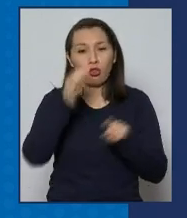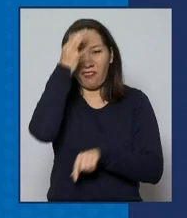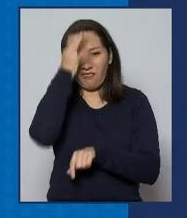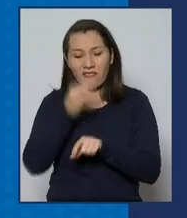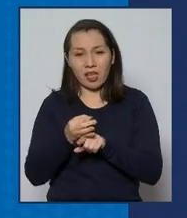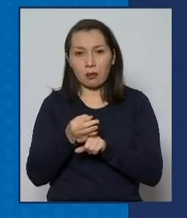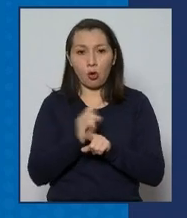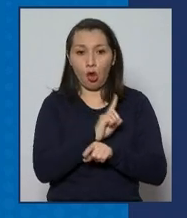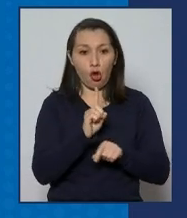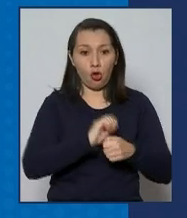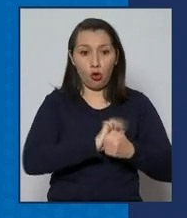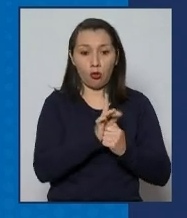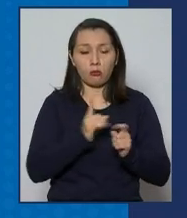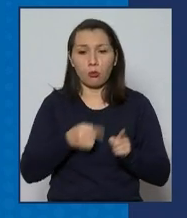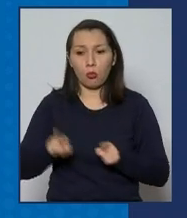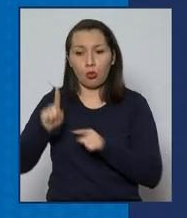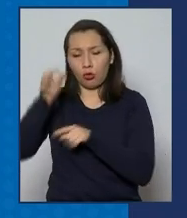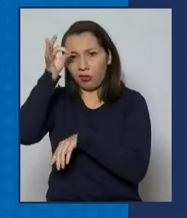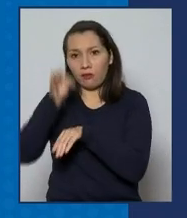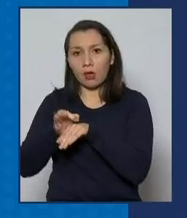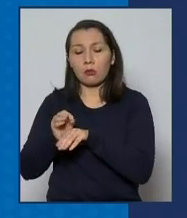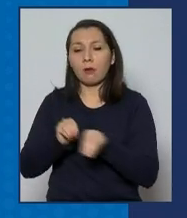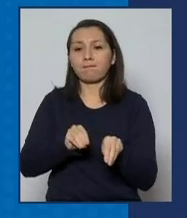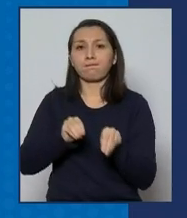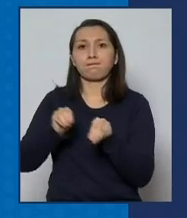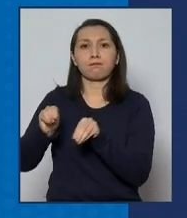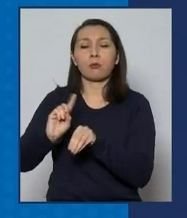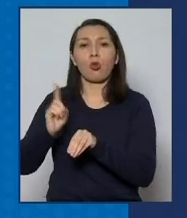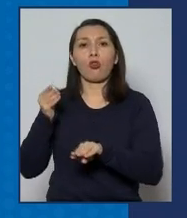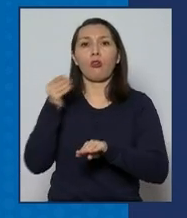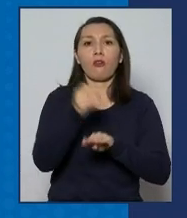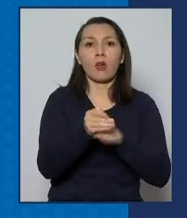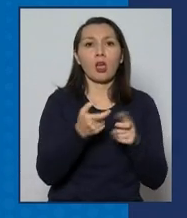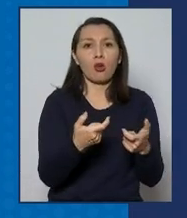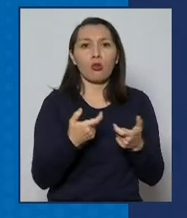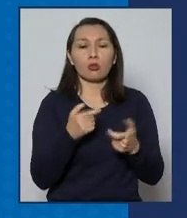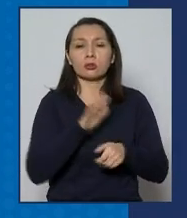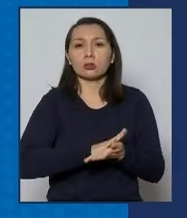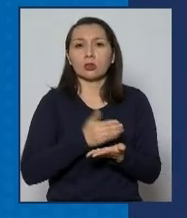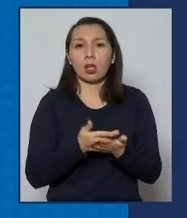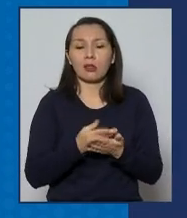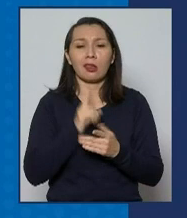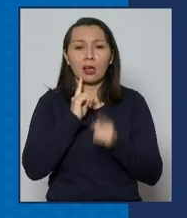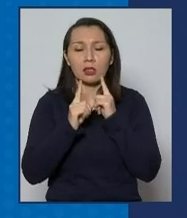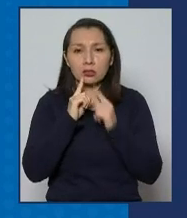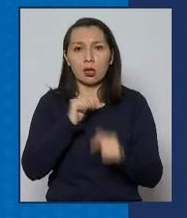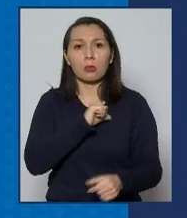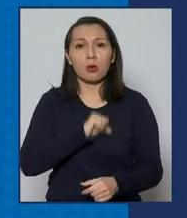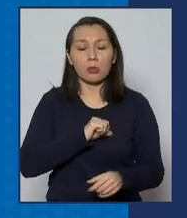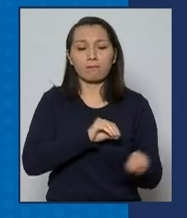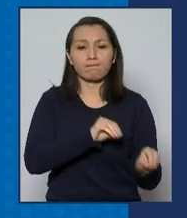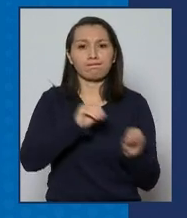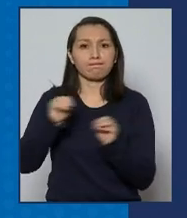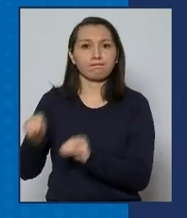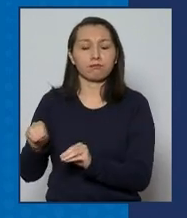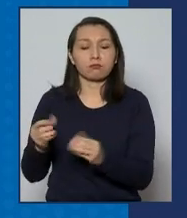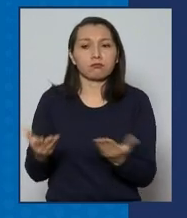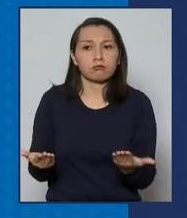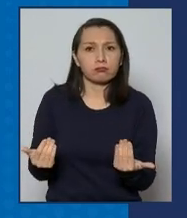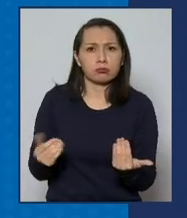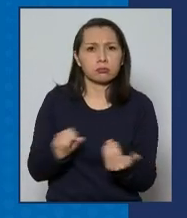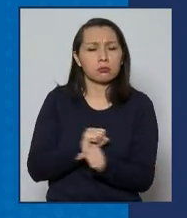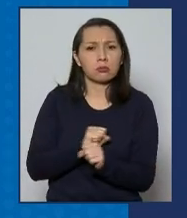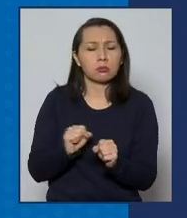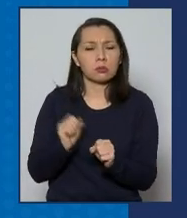enfermedades distintas a COVID están postergando el control, el examen, la cirugía, pero sobre todo